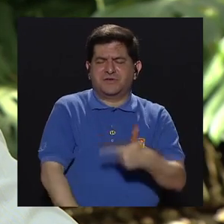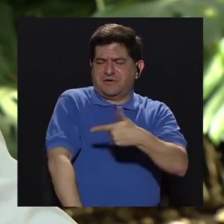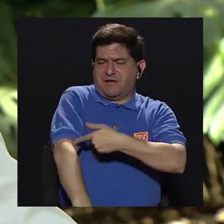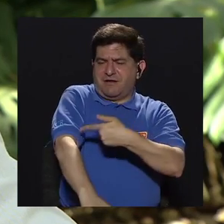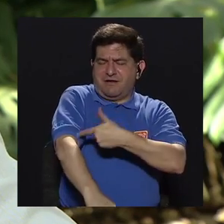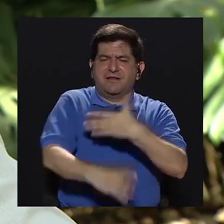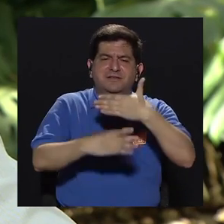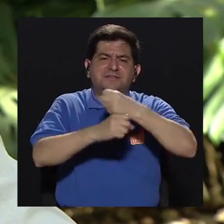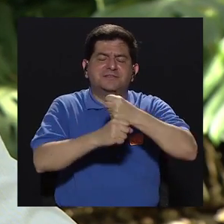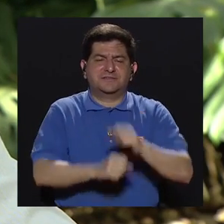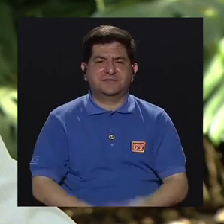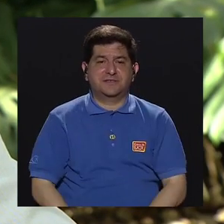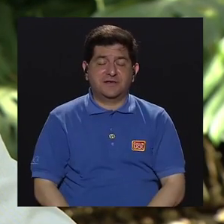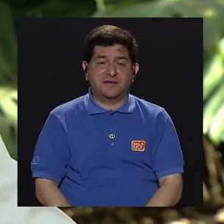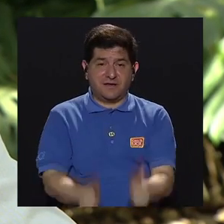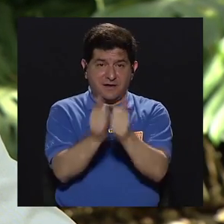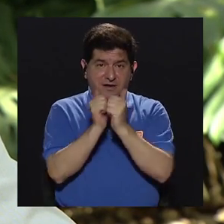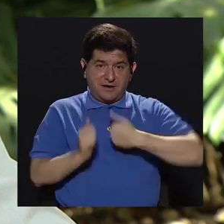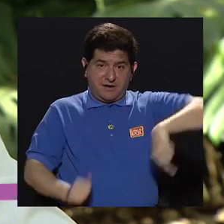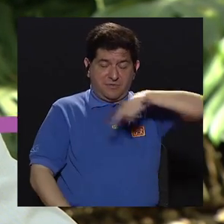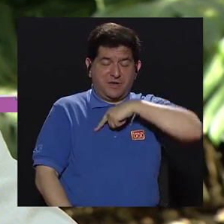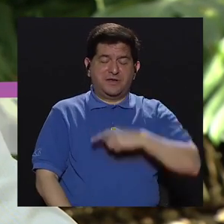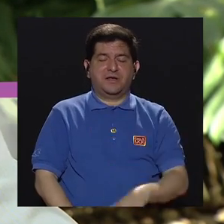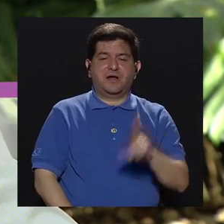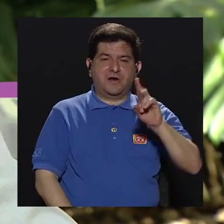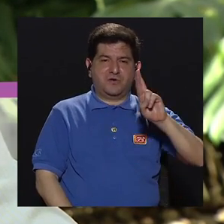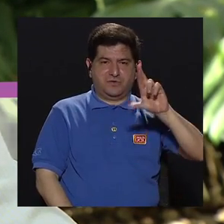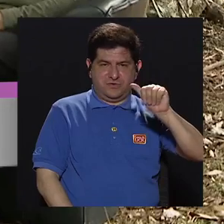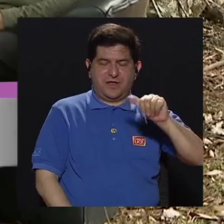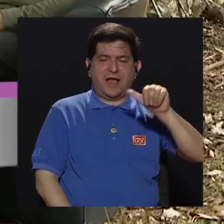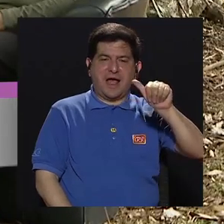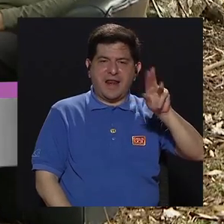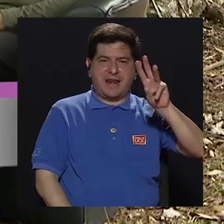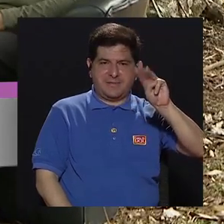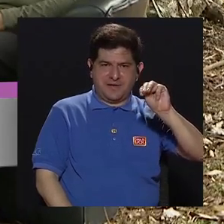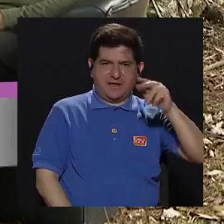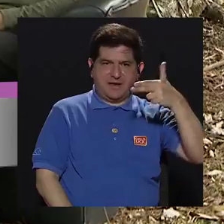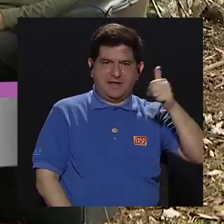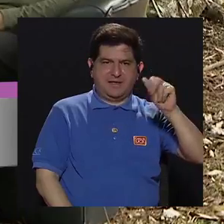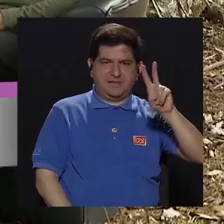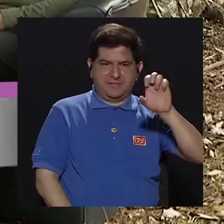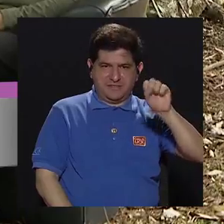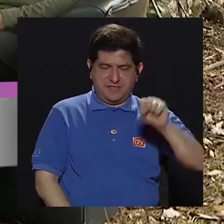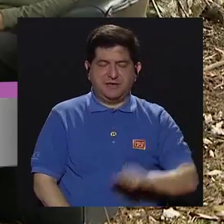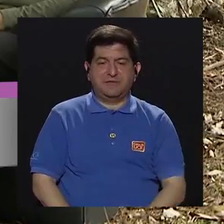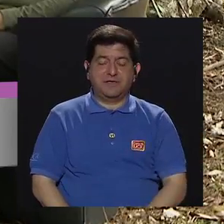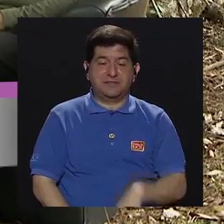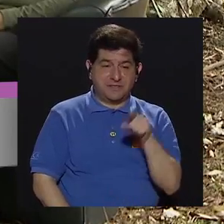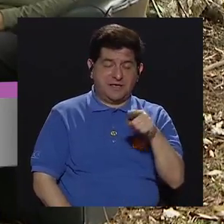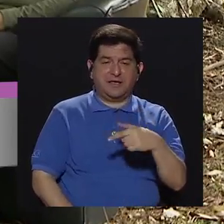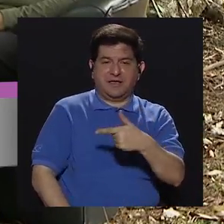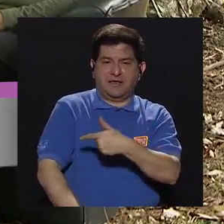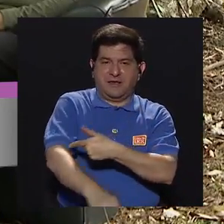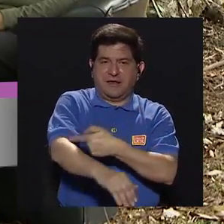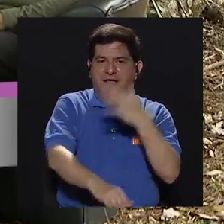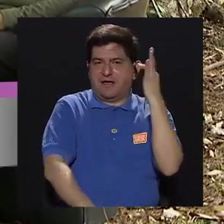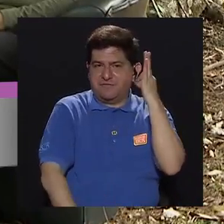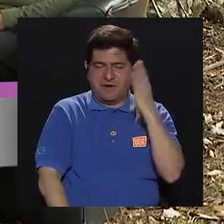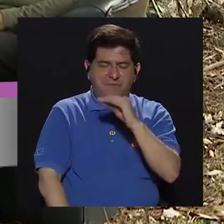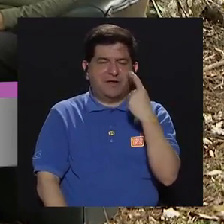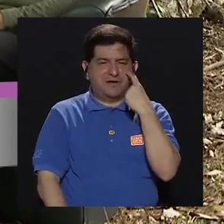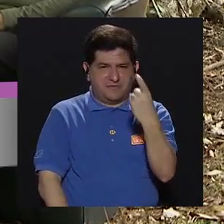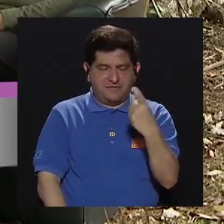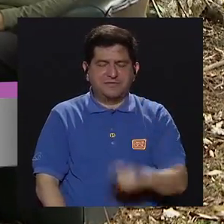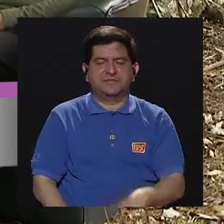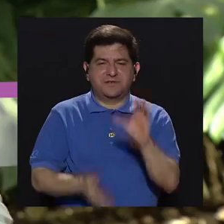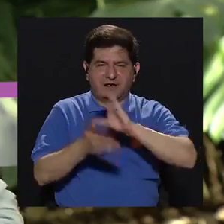en enfermería, y para esto nos acompaña la doctora Ana María Chávez, quien es enfermera y además es fiscal del Colegio